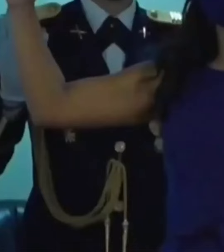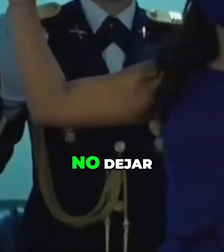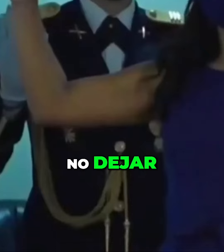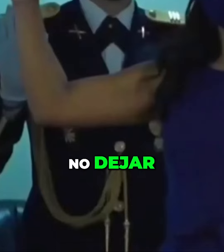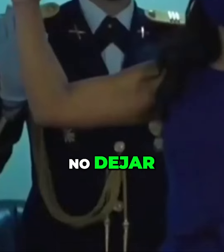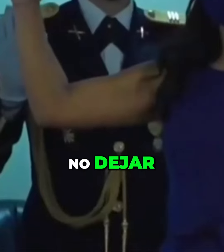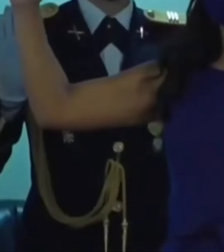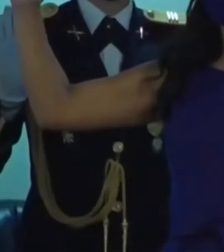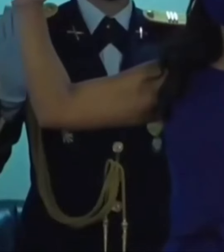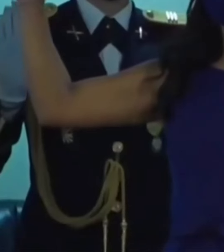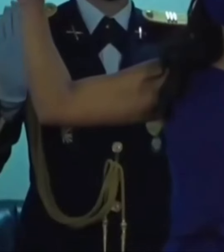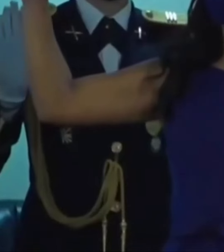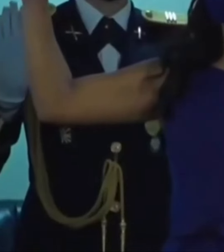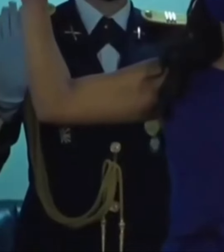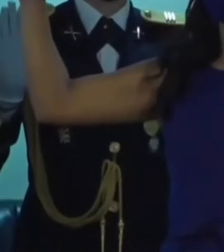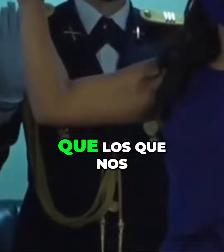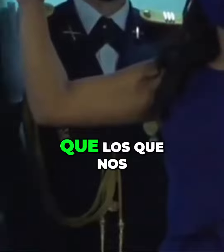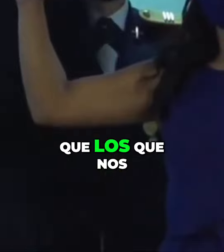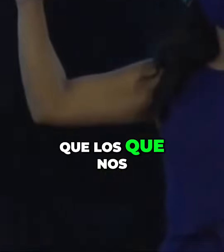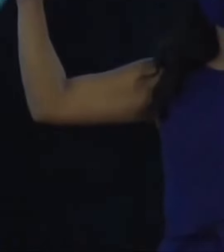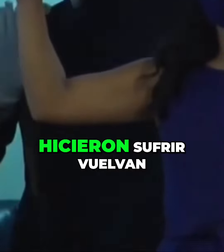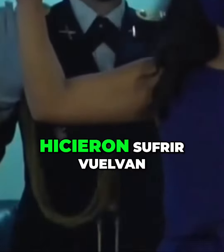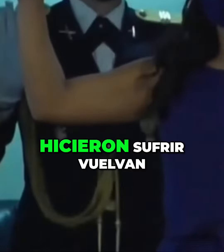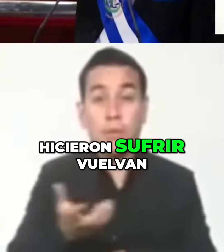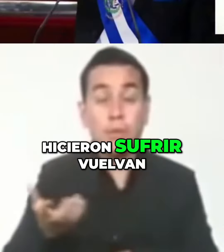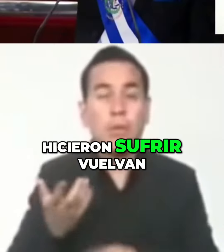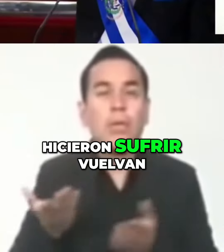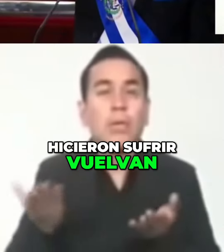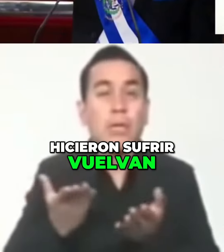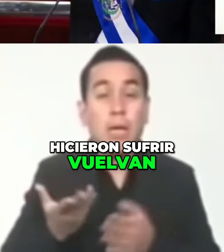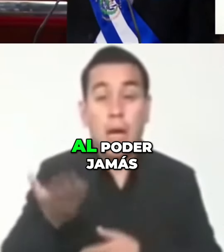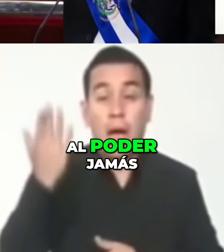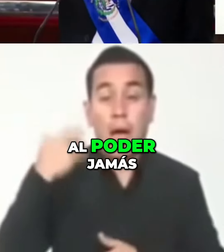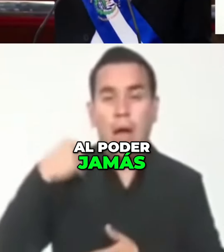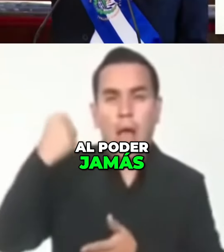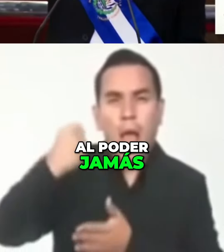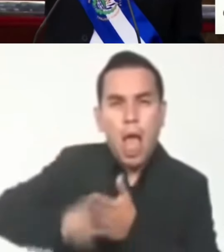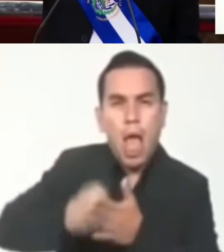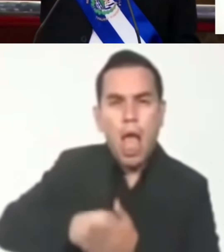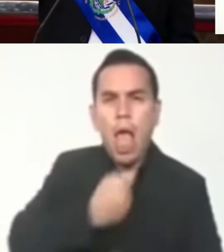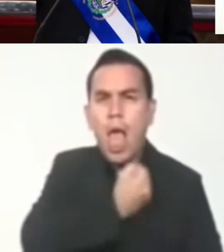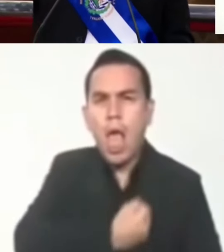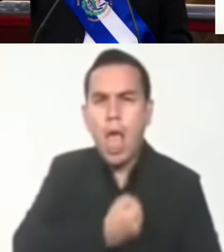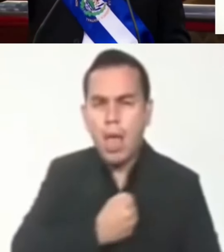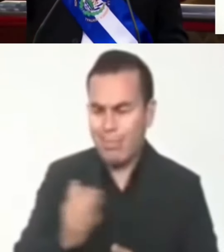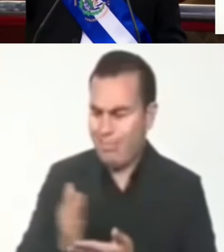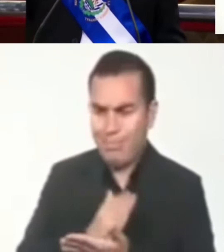No dejar. Que lo que nos hicieron sufrir vuelvan al poder jamás.